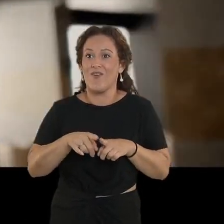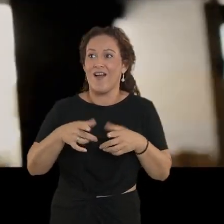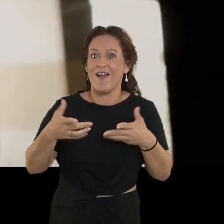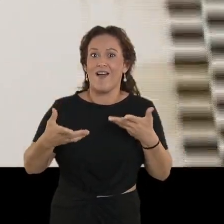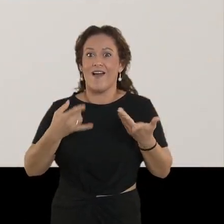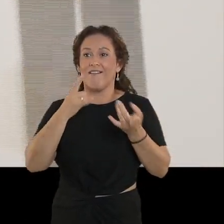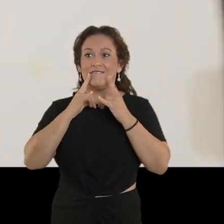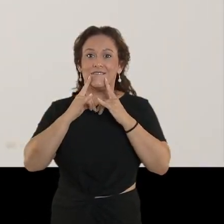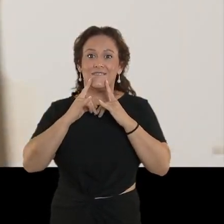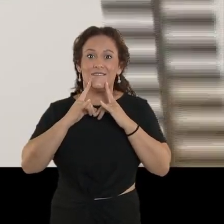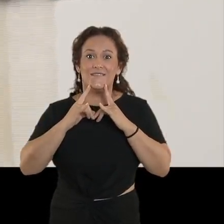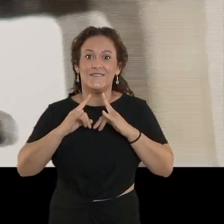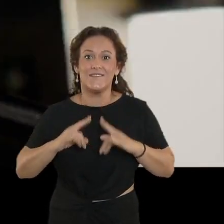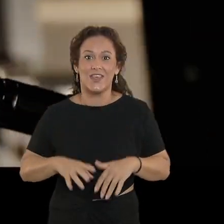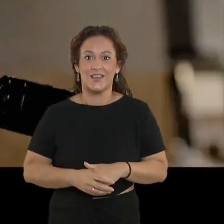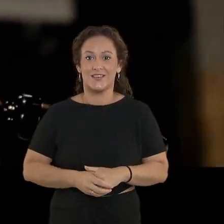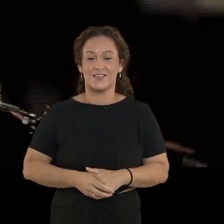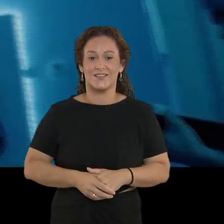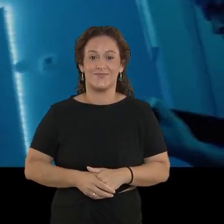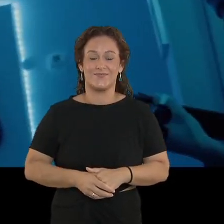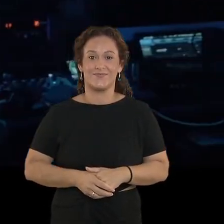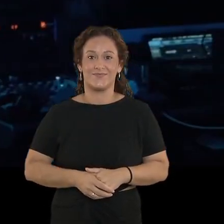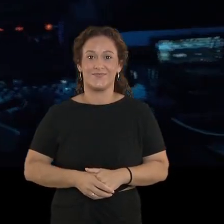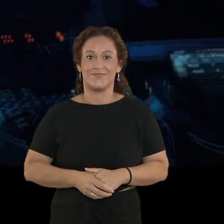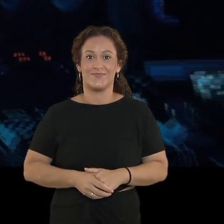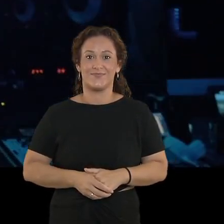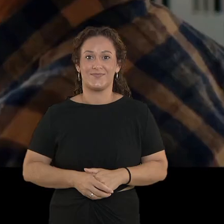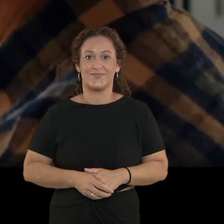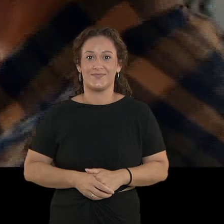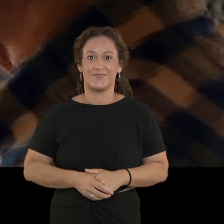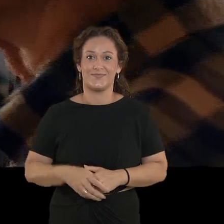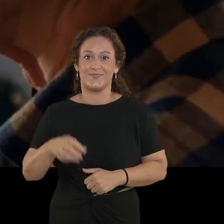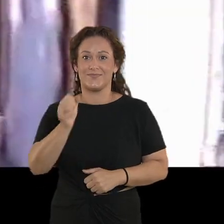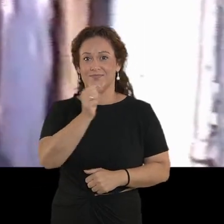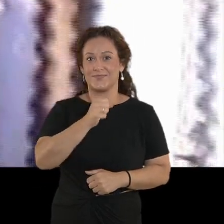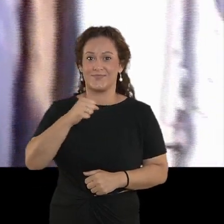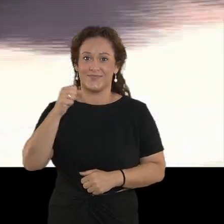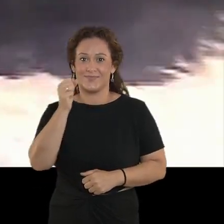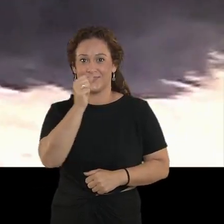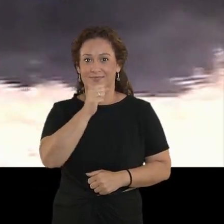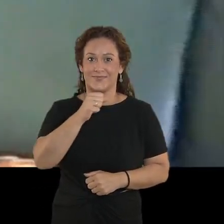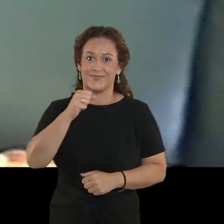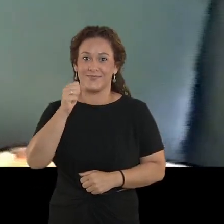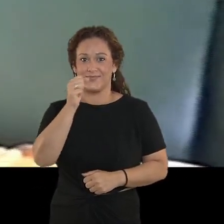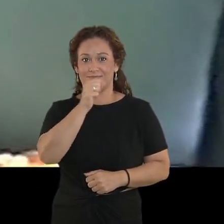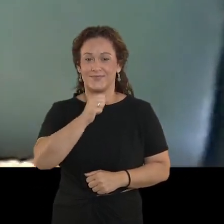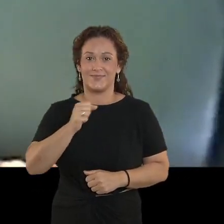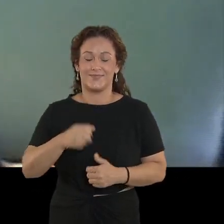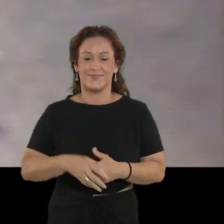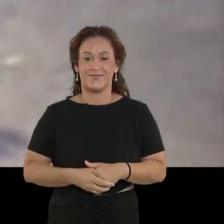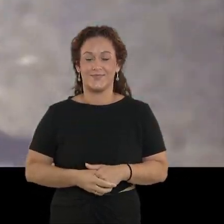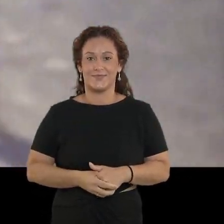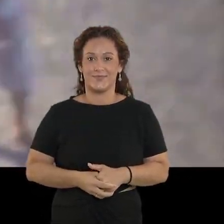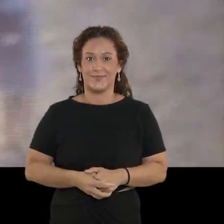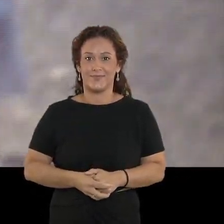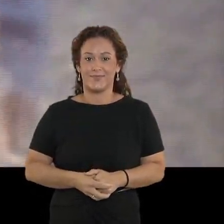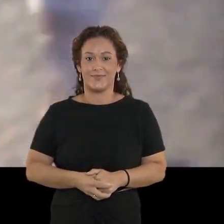totalmente prendados. Que siempre te quise cantar y no pude. La vida me alejó de ti